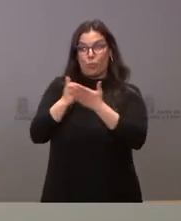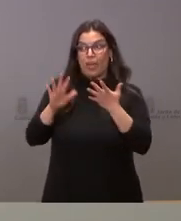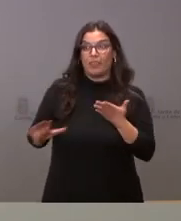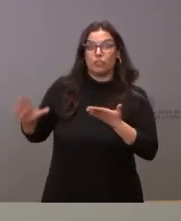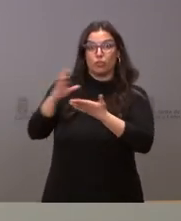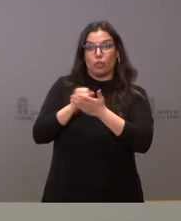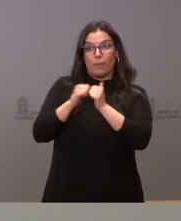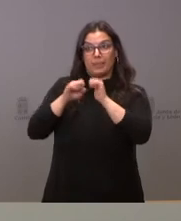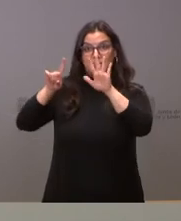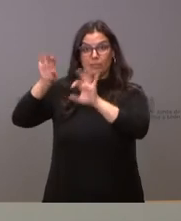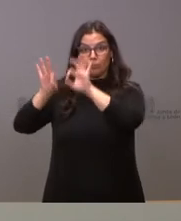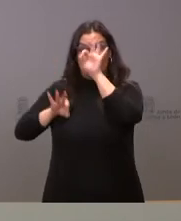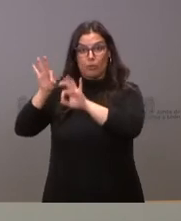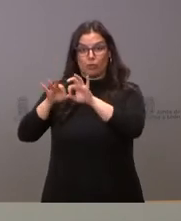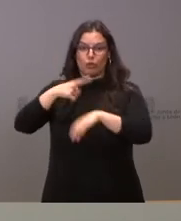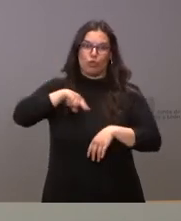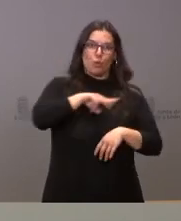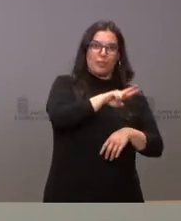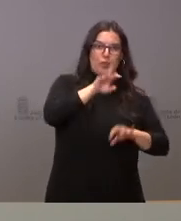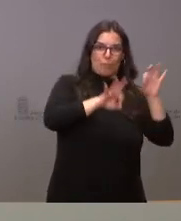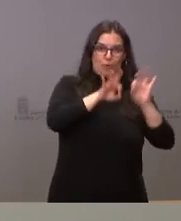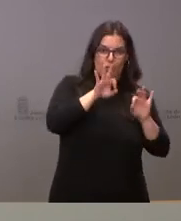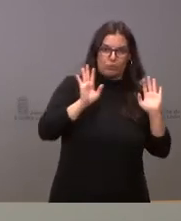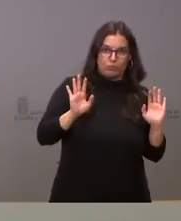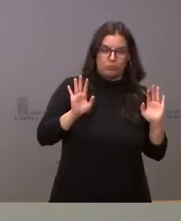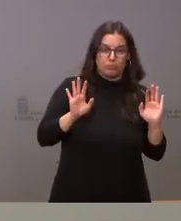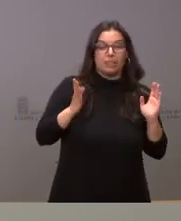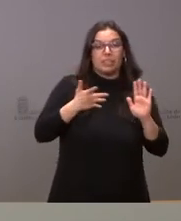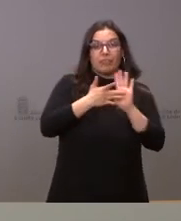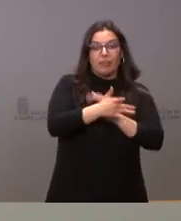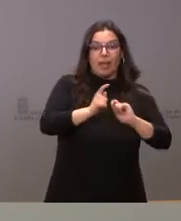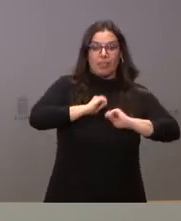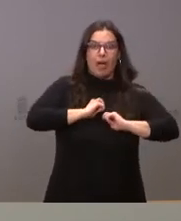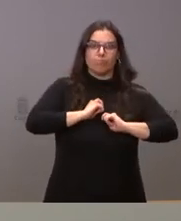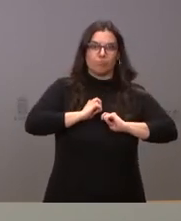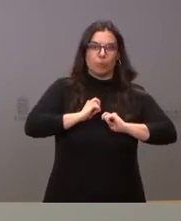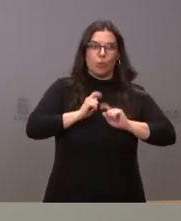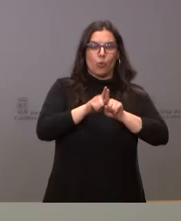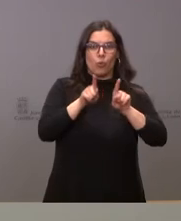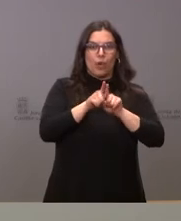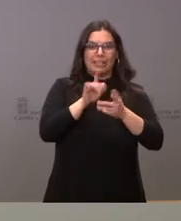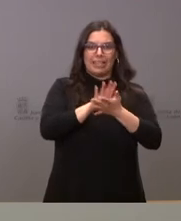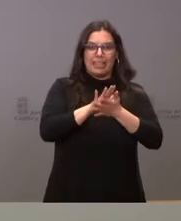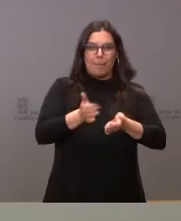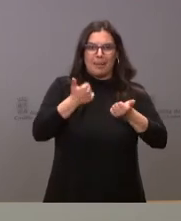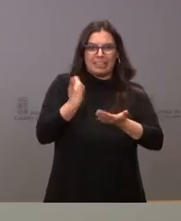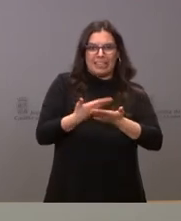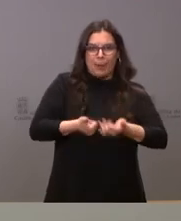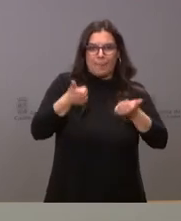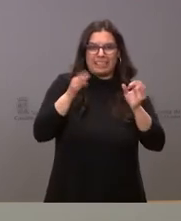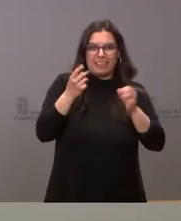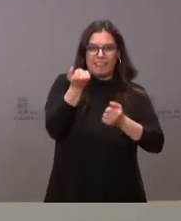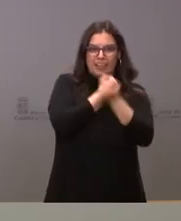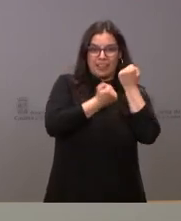26%, Castilla y León está en el 22, lo que nos permite tener una mayor solvencia financiera, una mayor garantía, acceder al